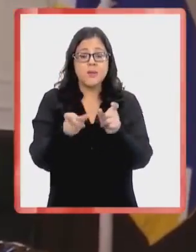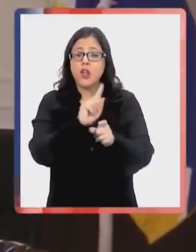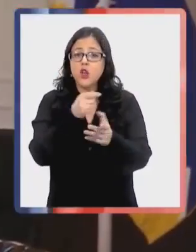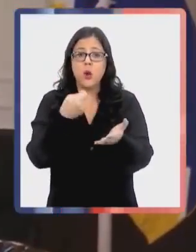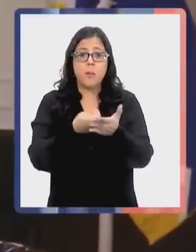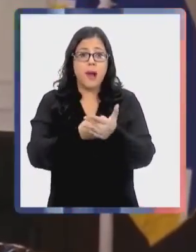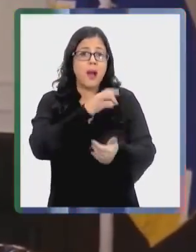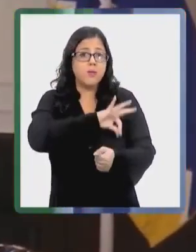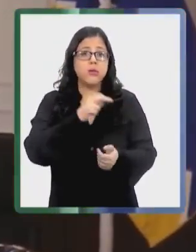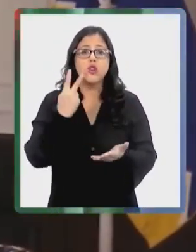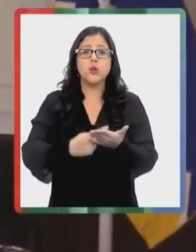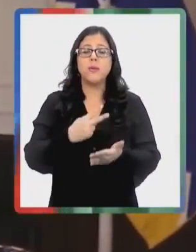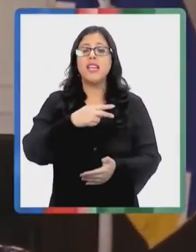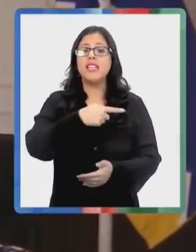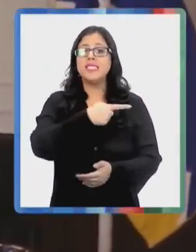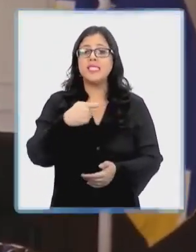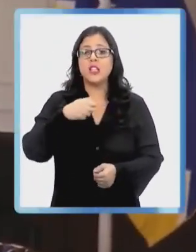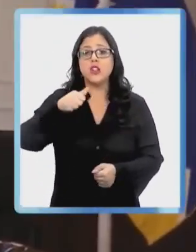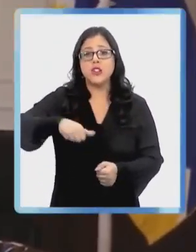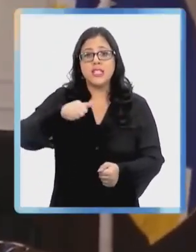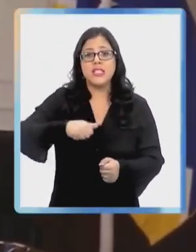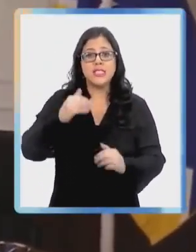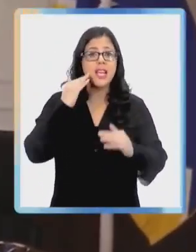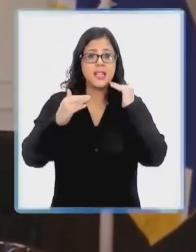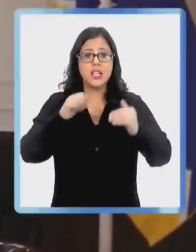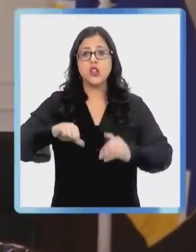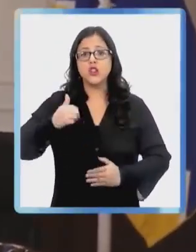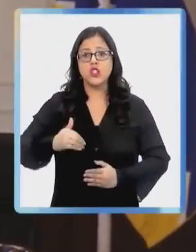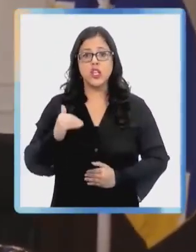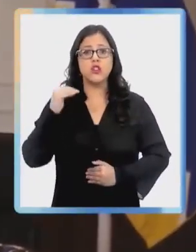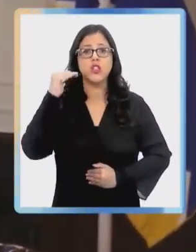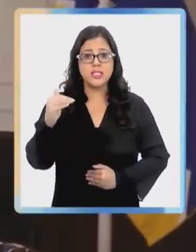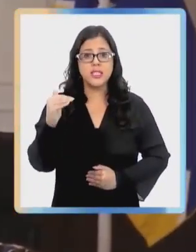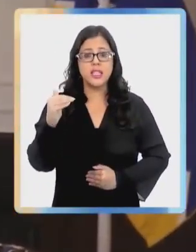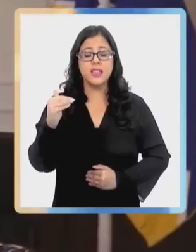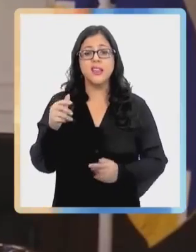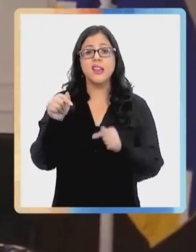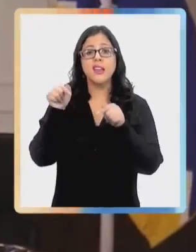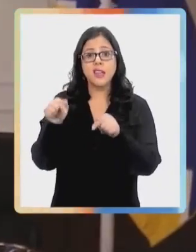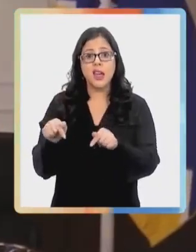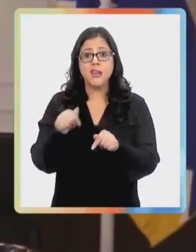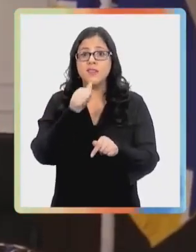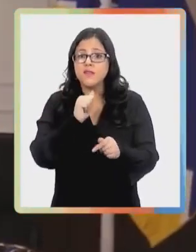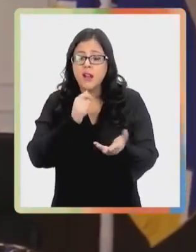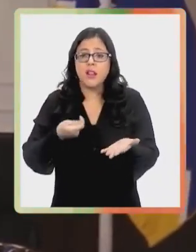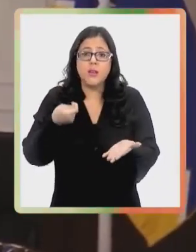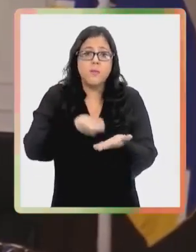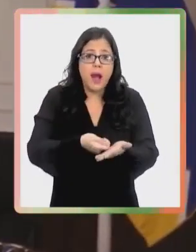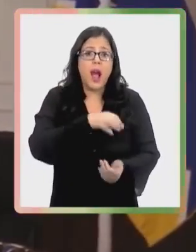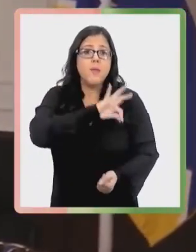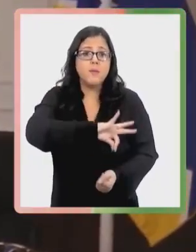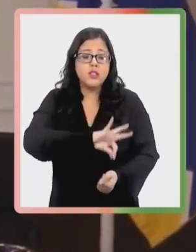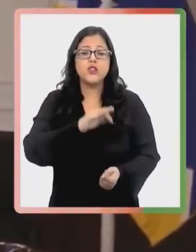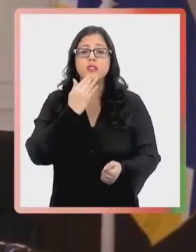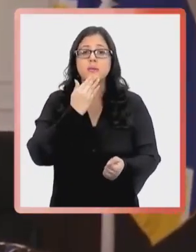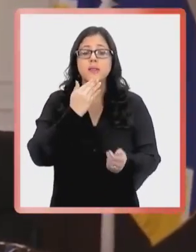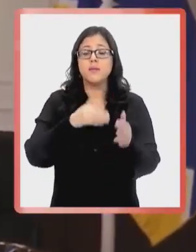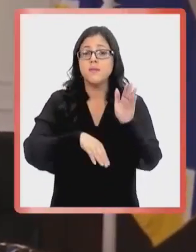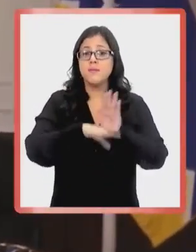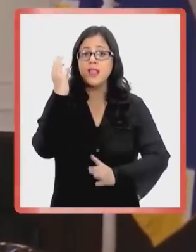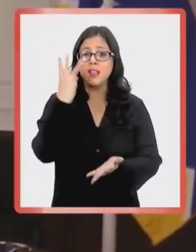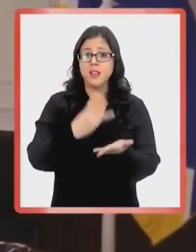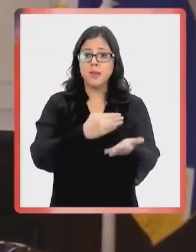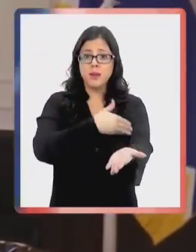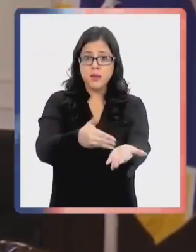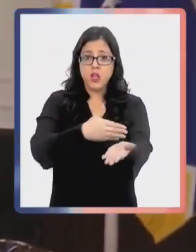.116 niños, niñas y adolescentes a los cuales se le adeuda la pensión. Se adeudan más de 3.000 millones de